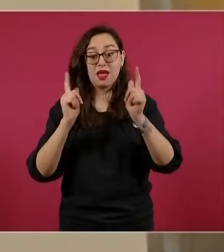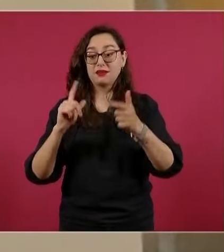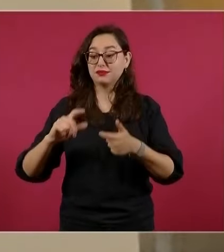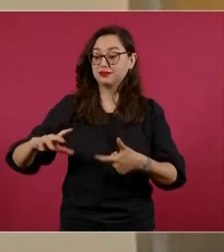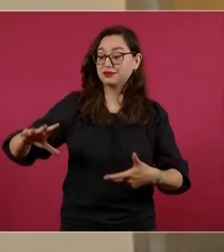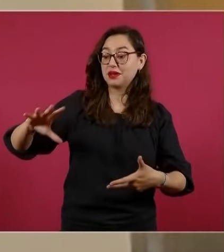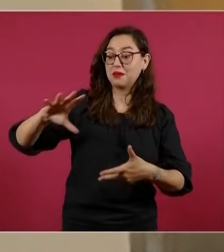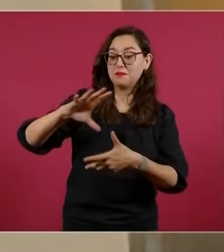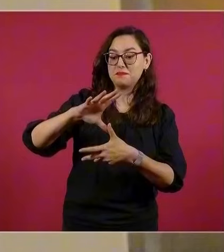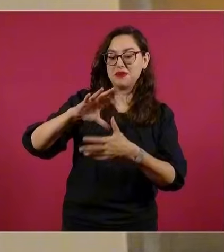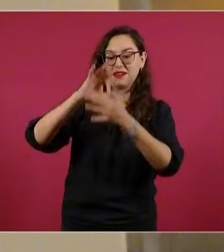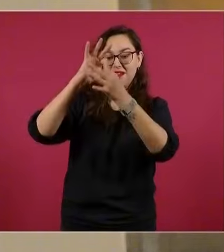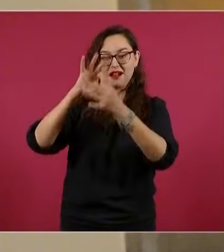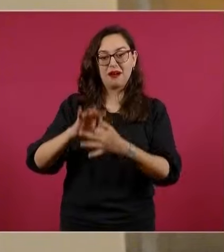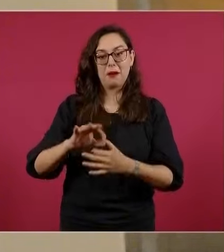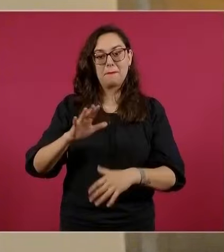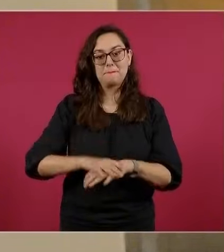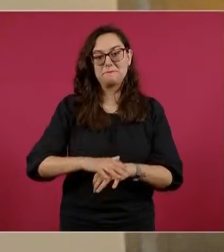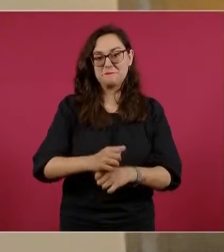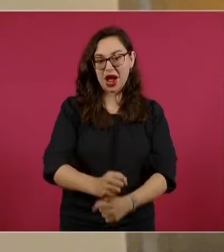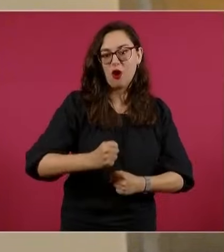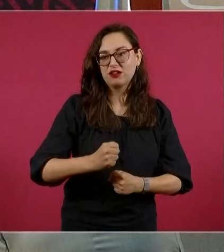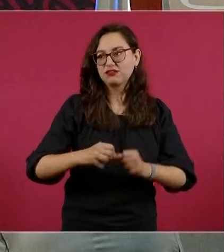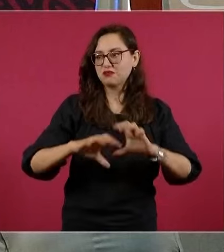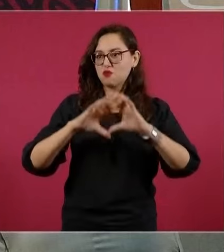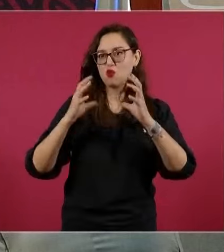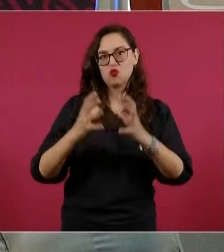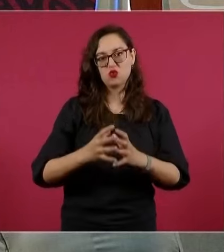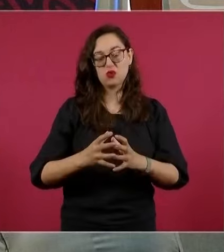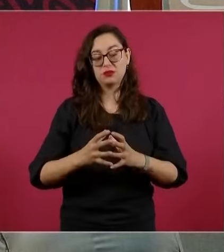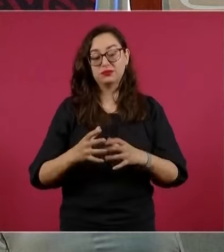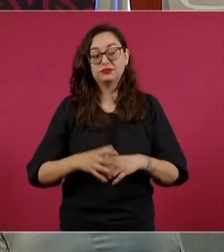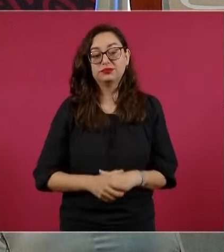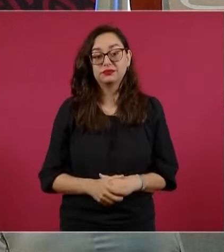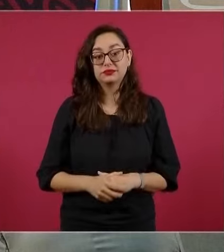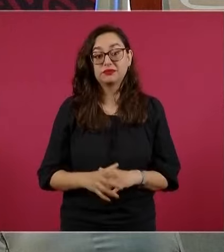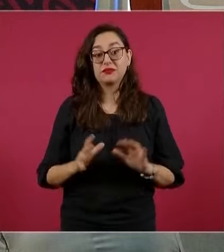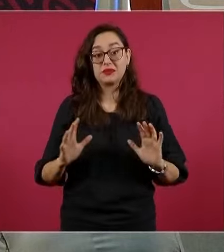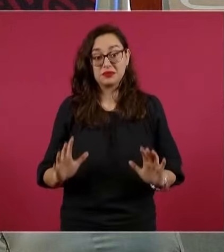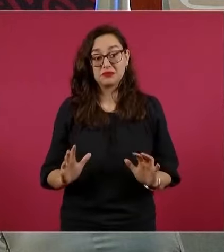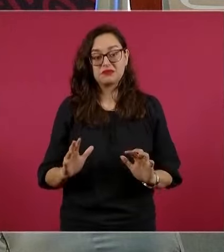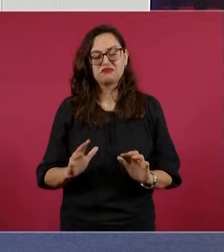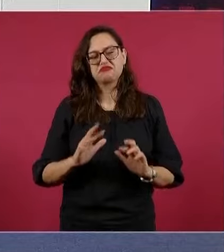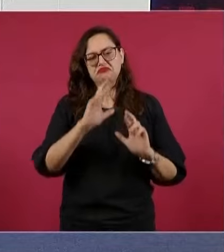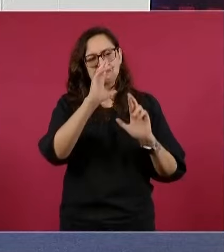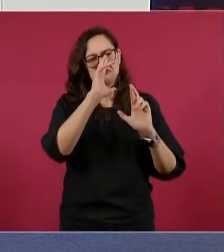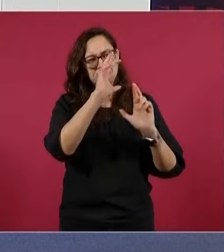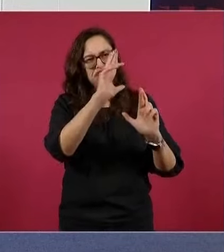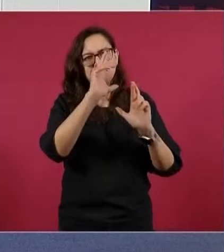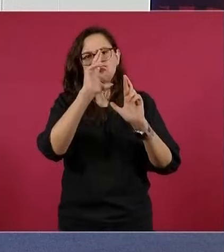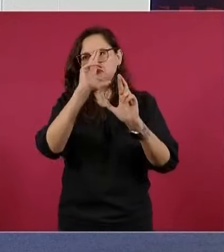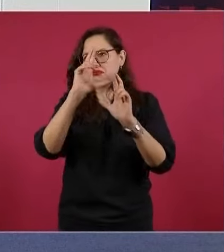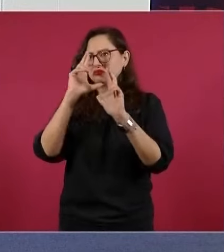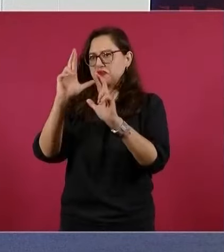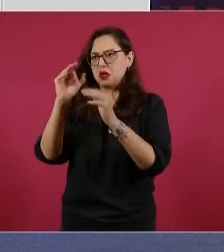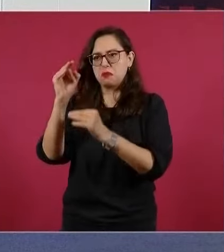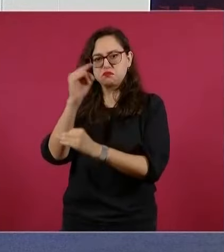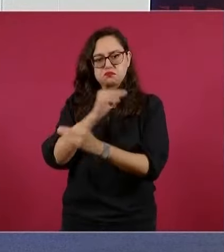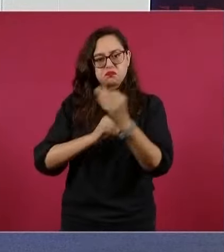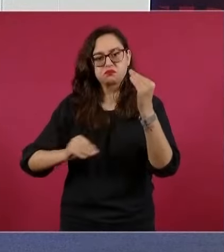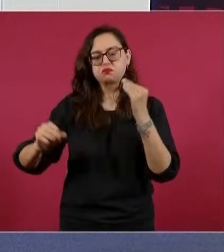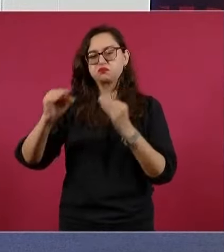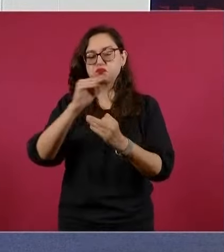en la región más poderosa del mundo, sin exclusiones y con respeto a la libertad, la